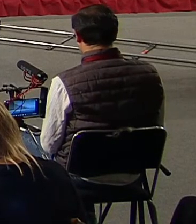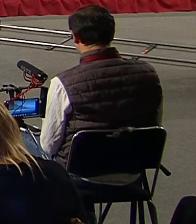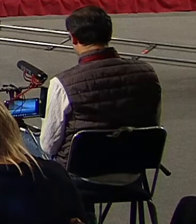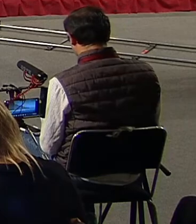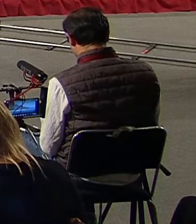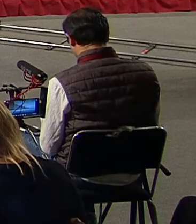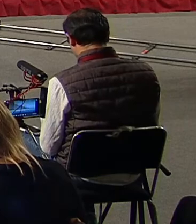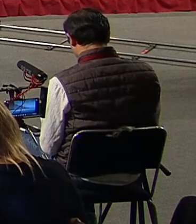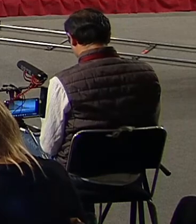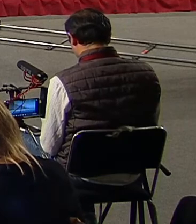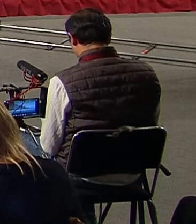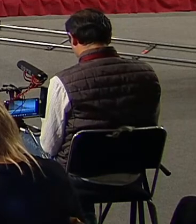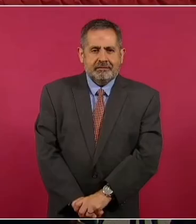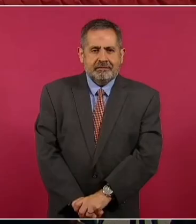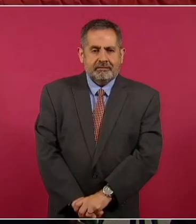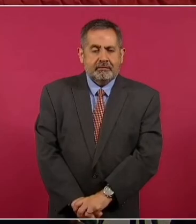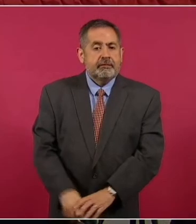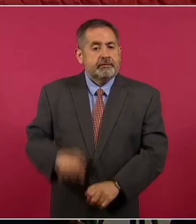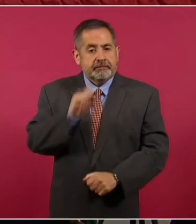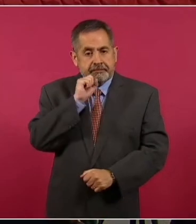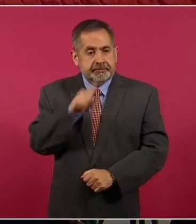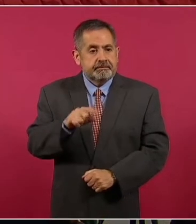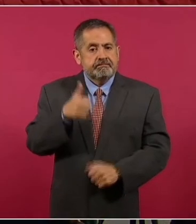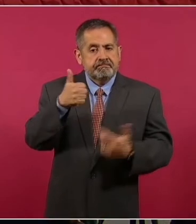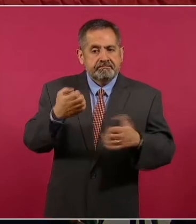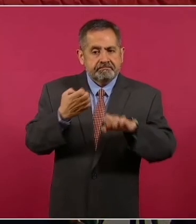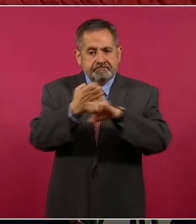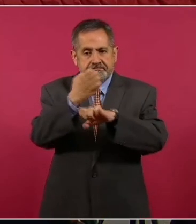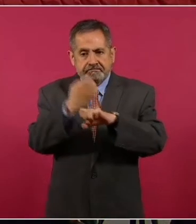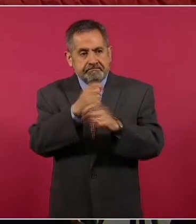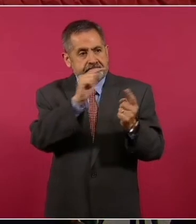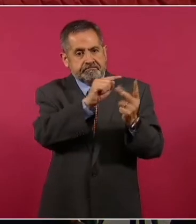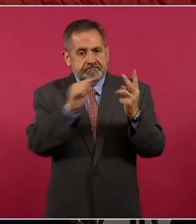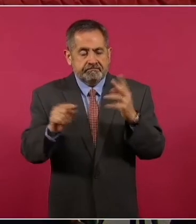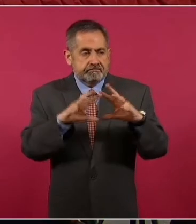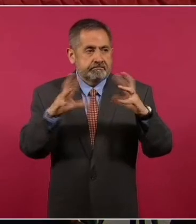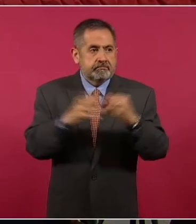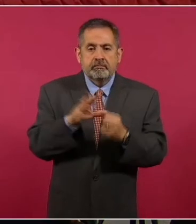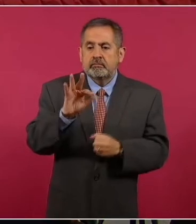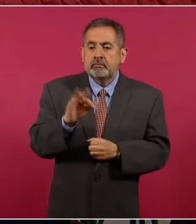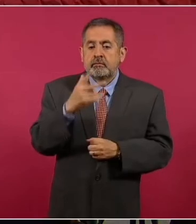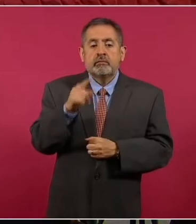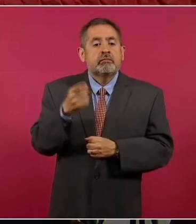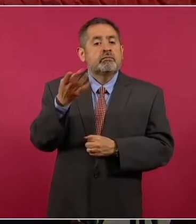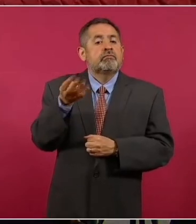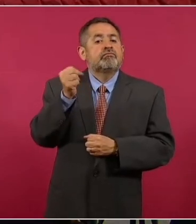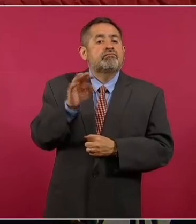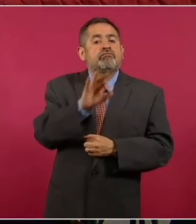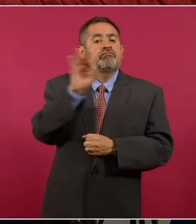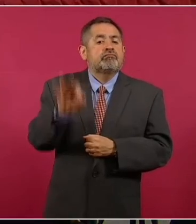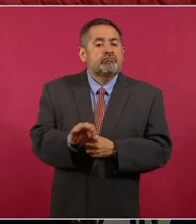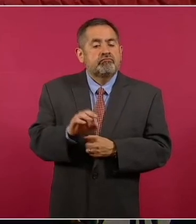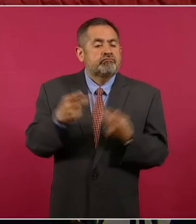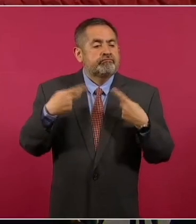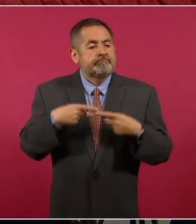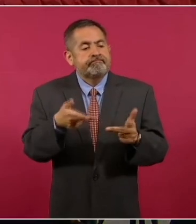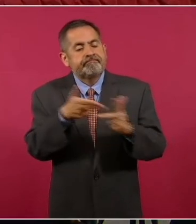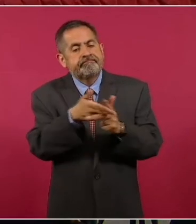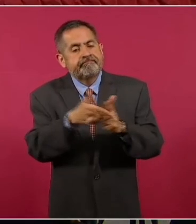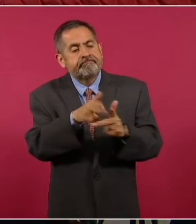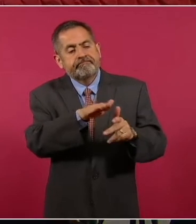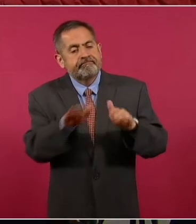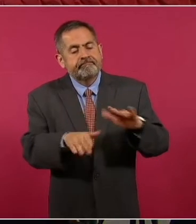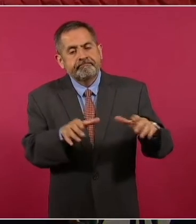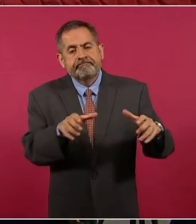seguimos en seis entidades, concentrando el 48.9 por ciento de los homicidios.